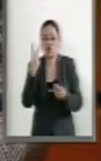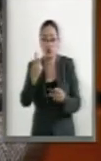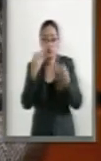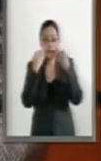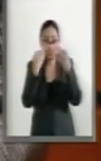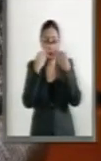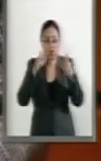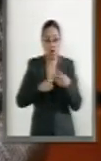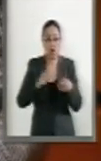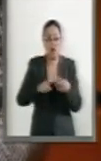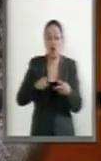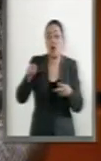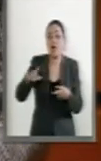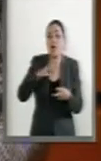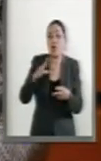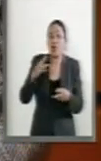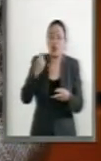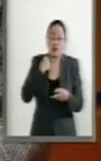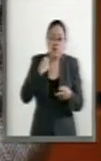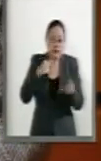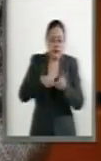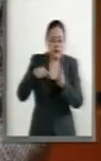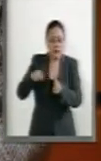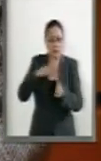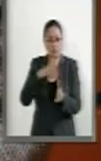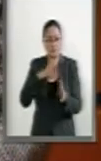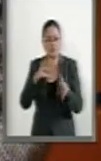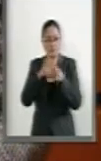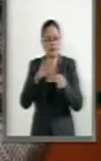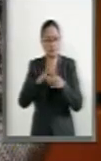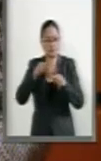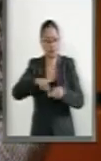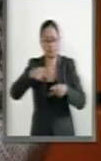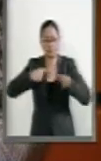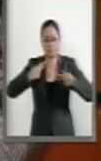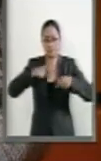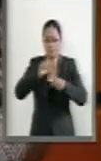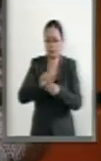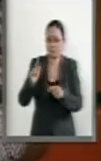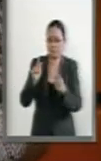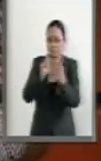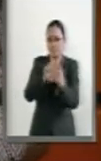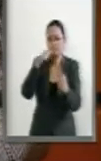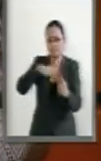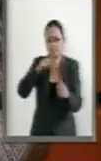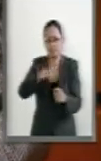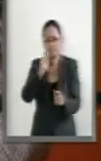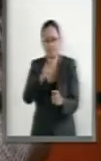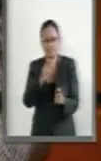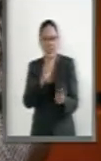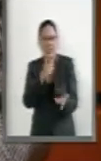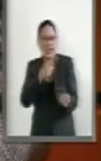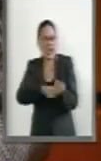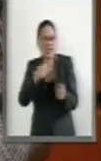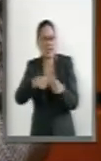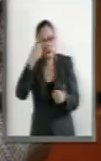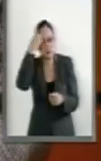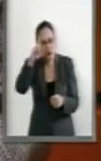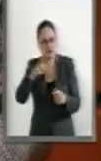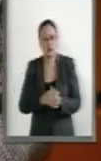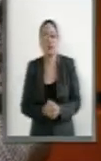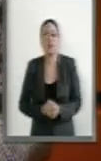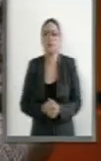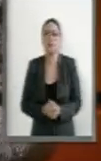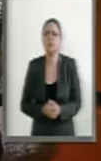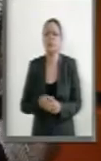antefedatario público, surtirá los efectos de notificación personal a quienes gocen del derecho de tanto. Al efecto, el